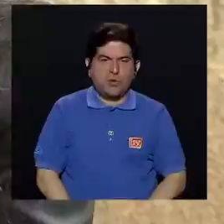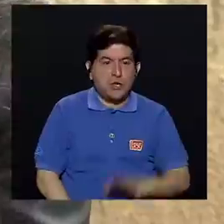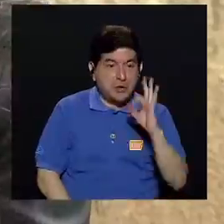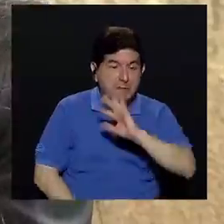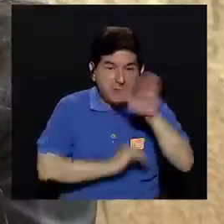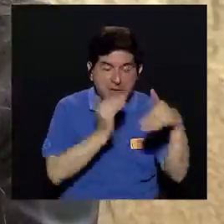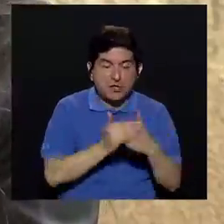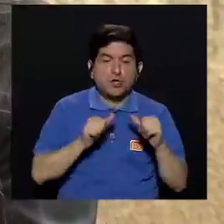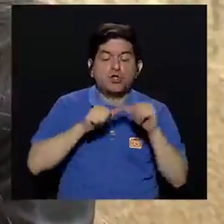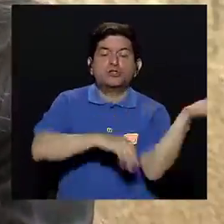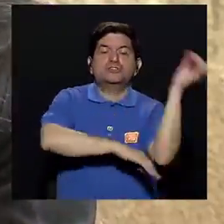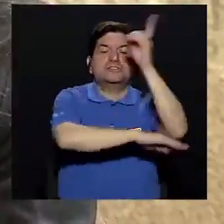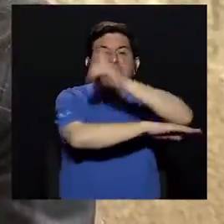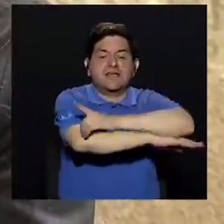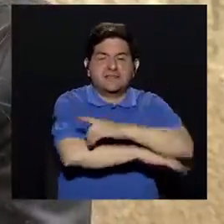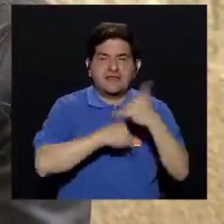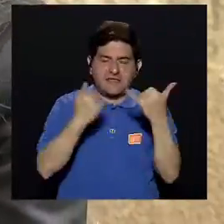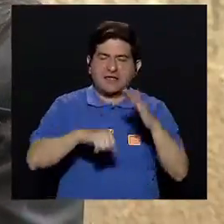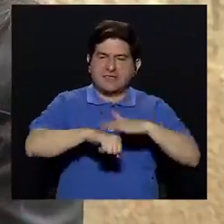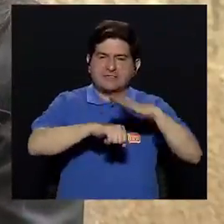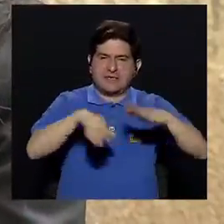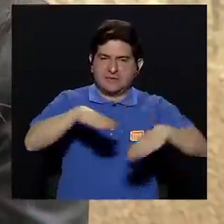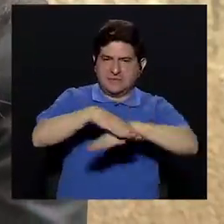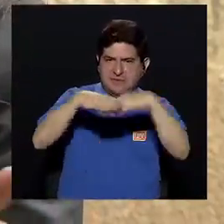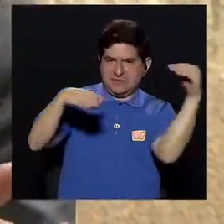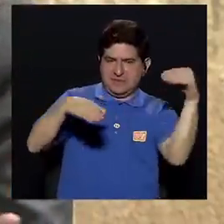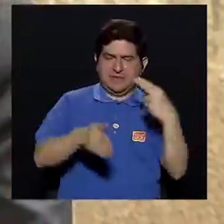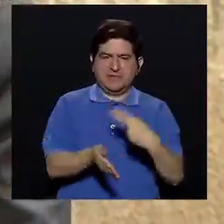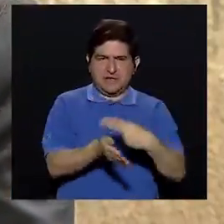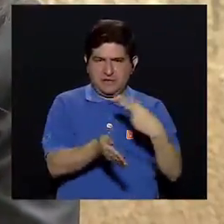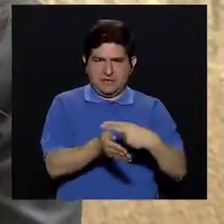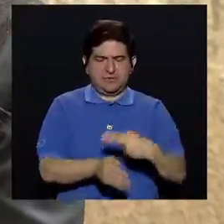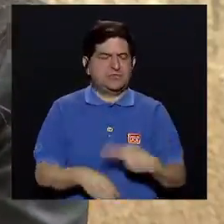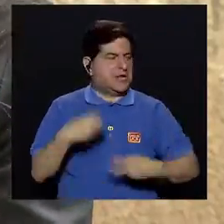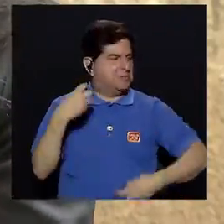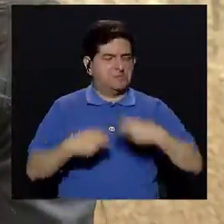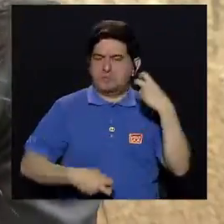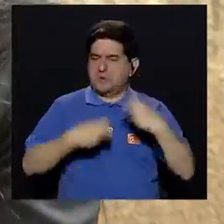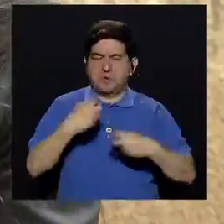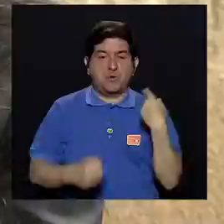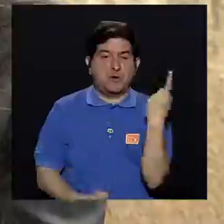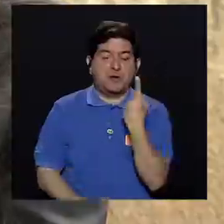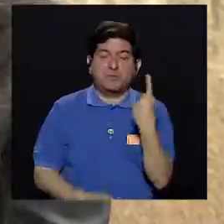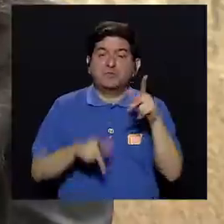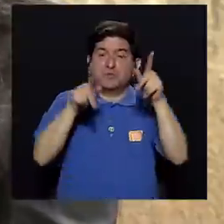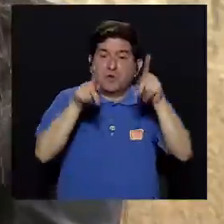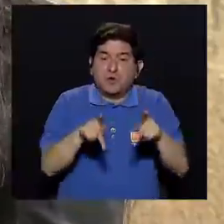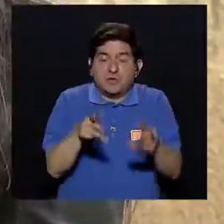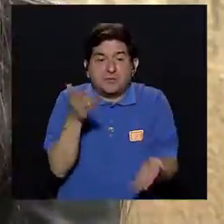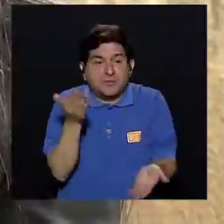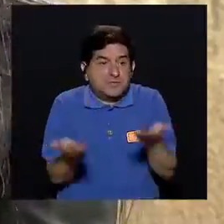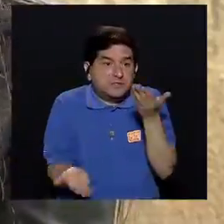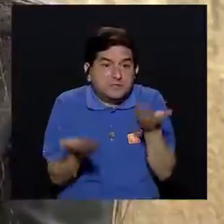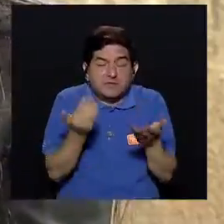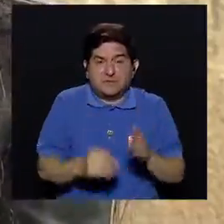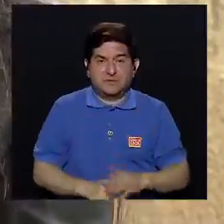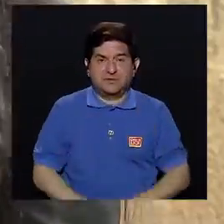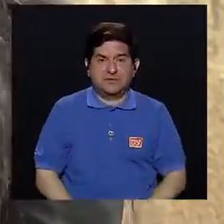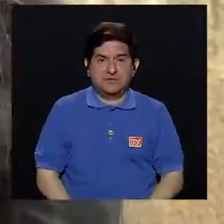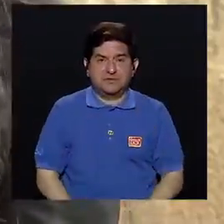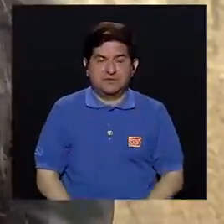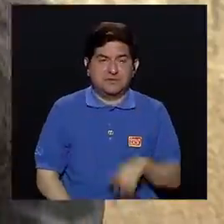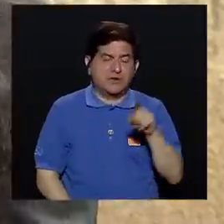si va bien todo, al día siguiente se le da la salida en el hospital, no habría ningún problema, a menos que sea un paciente que es de